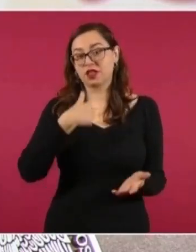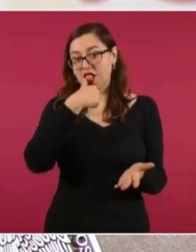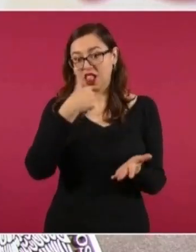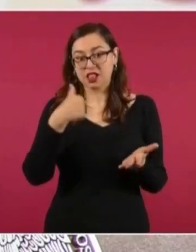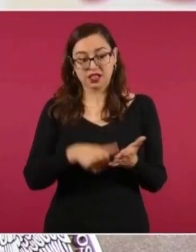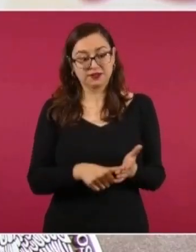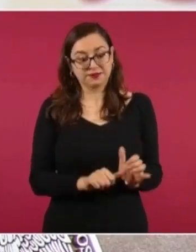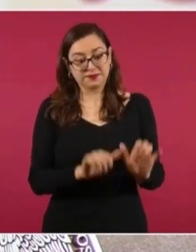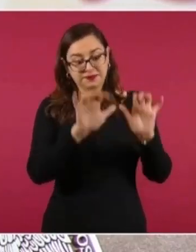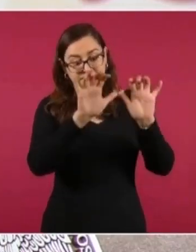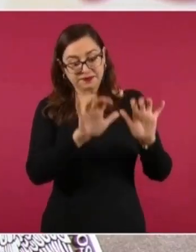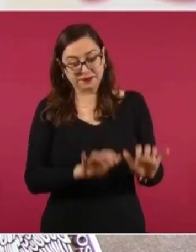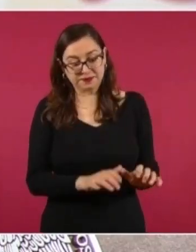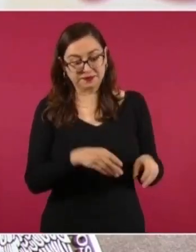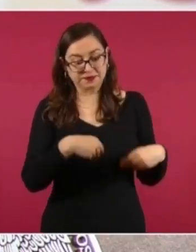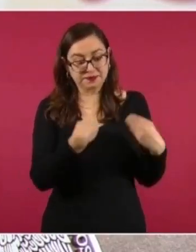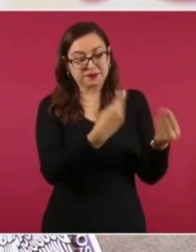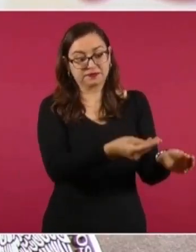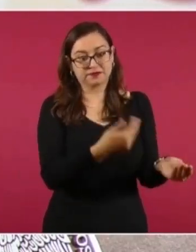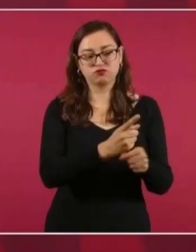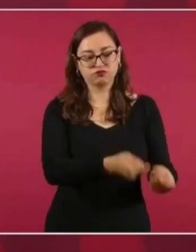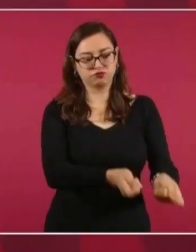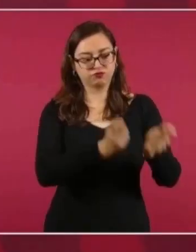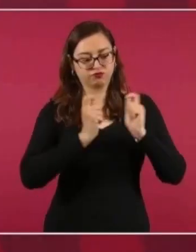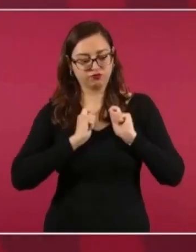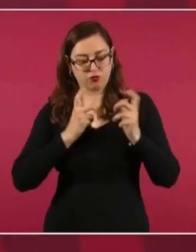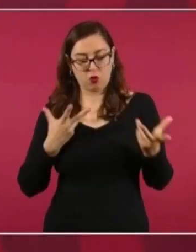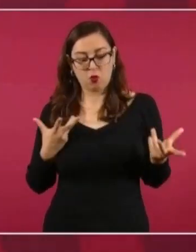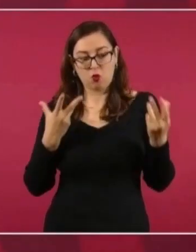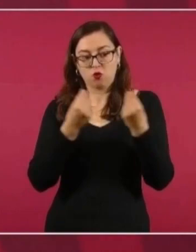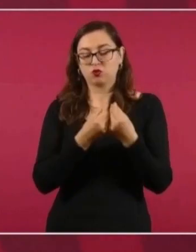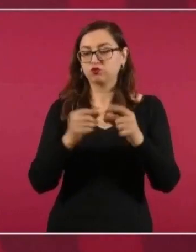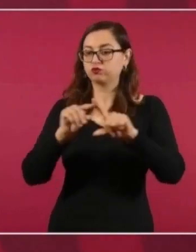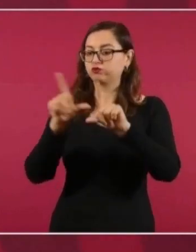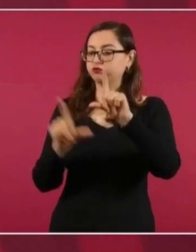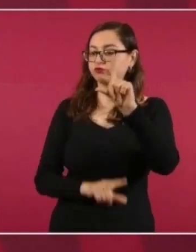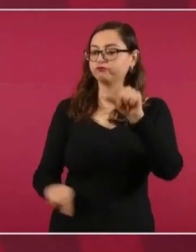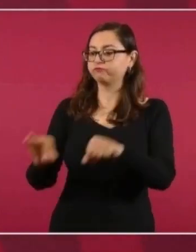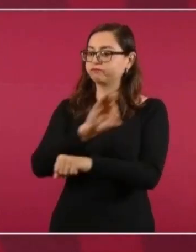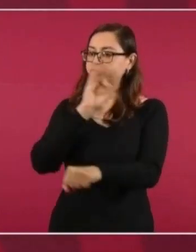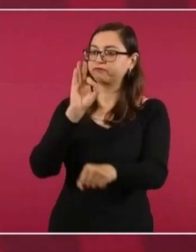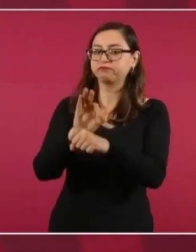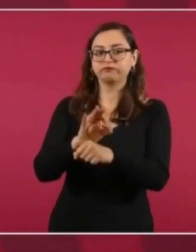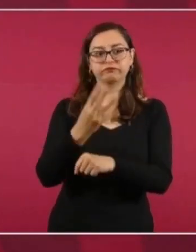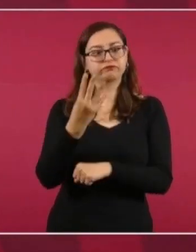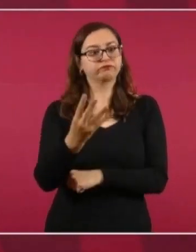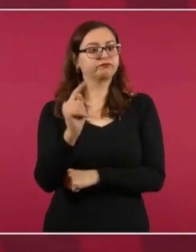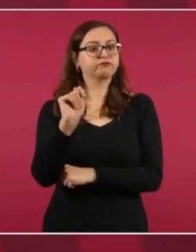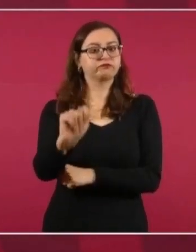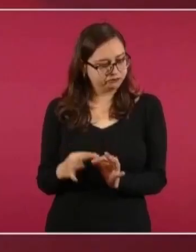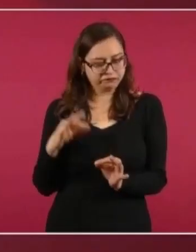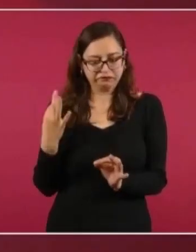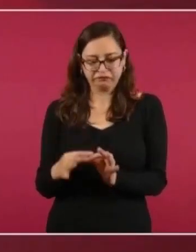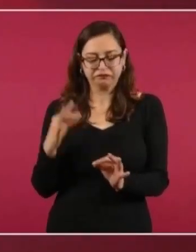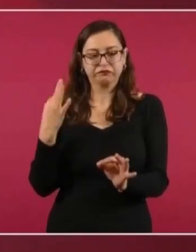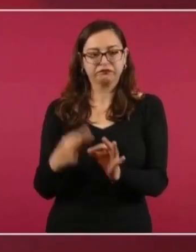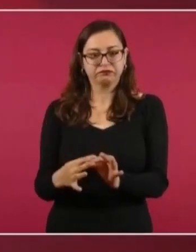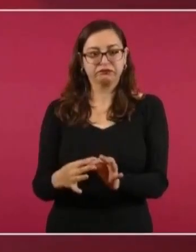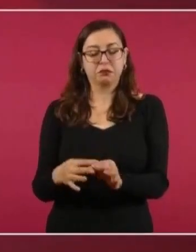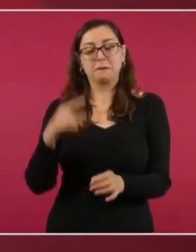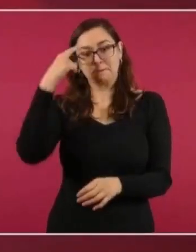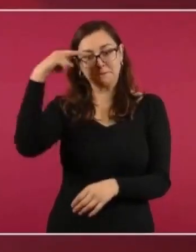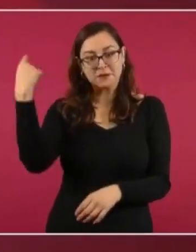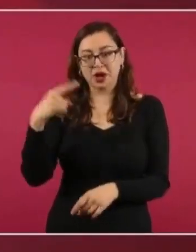Tatiana Cluthier renunció a la Secretaría de Economía, pero dijo que no va a dejar la lucha por la transformación del país. La